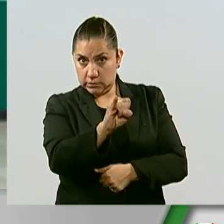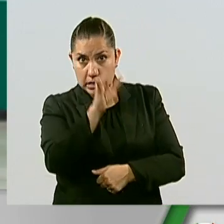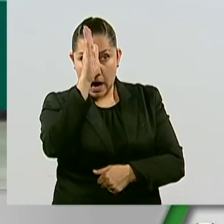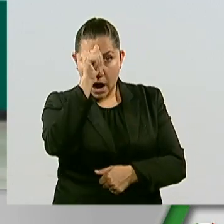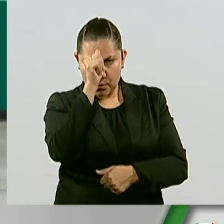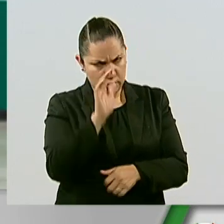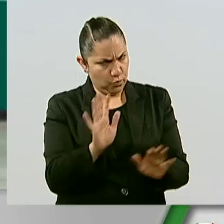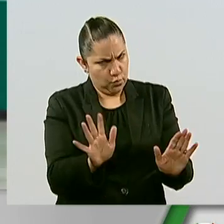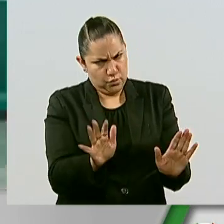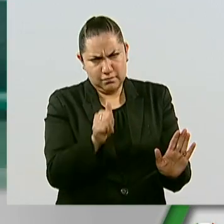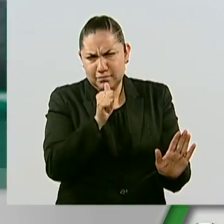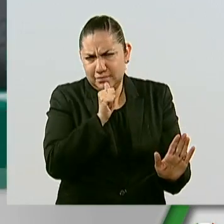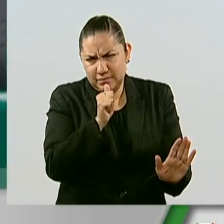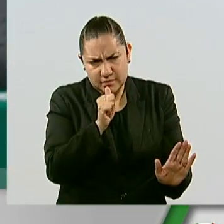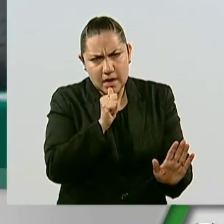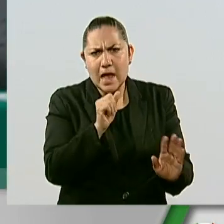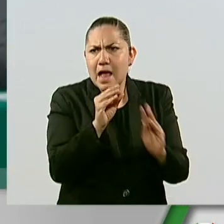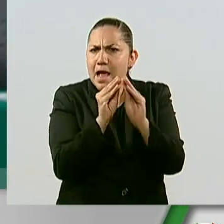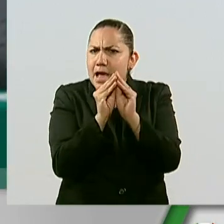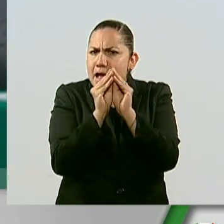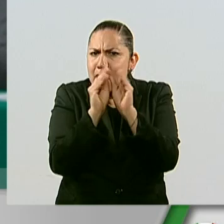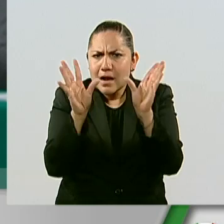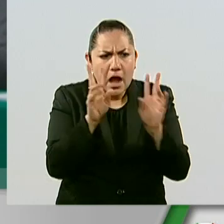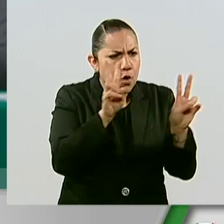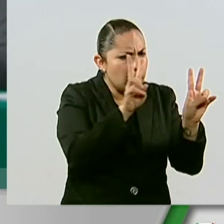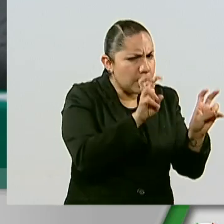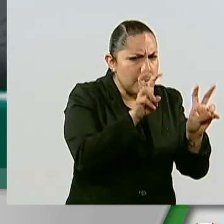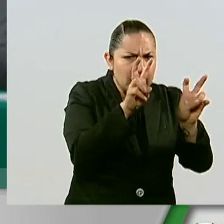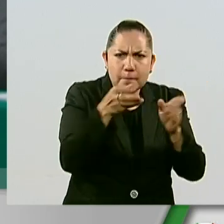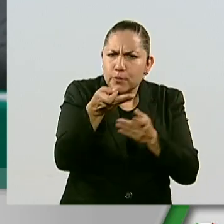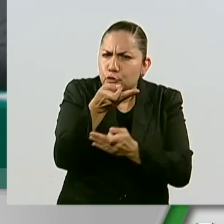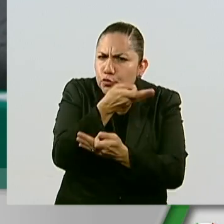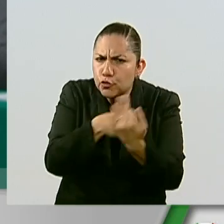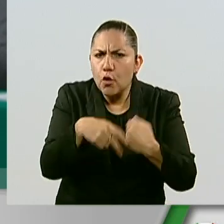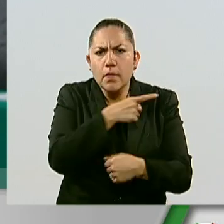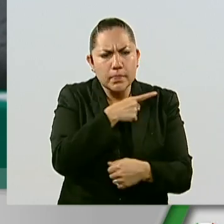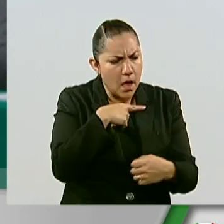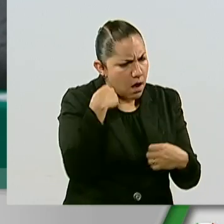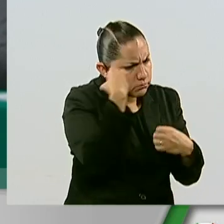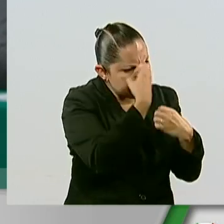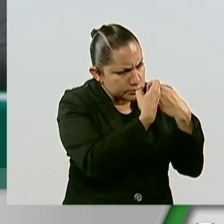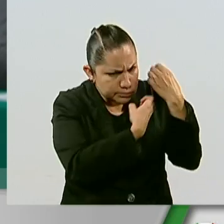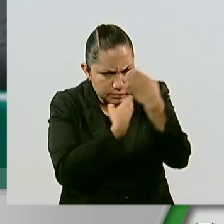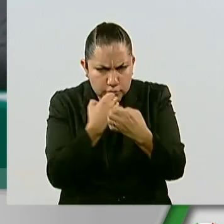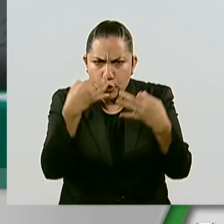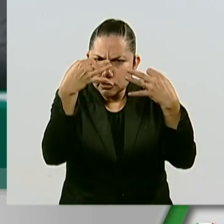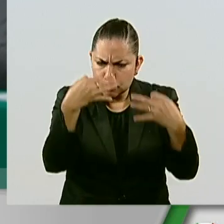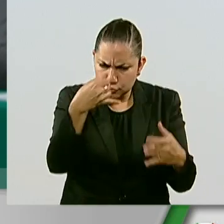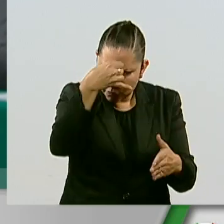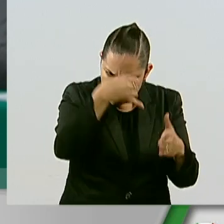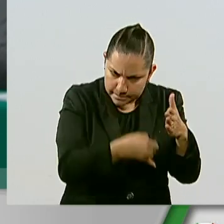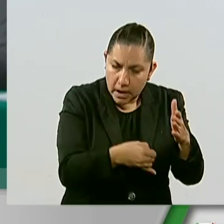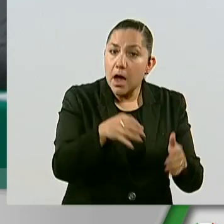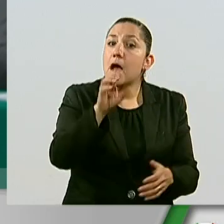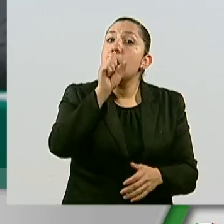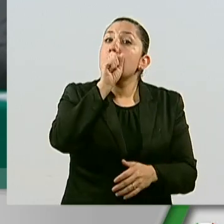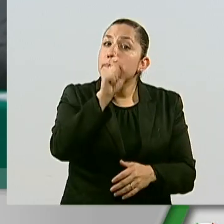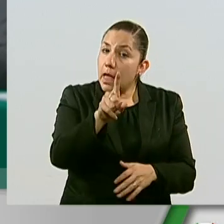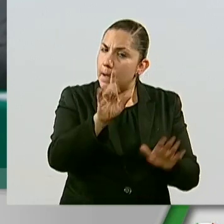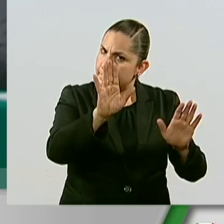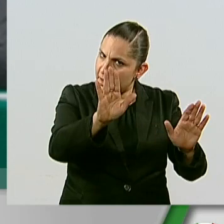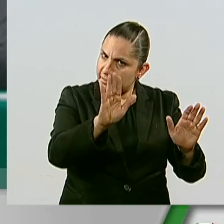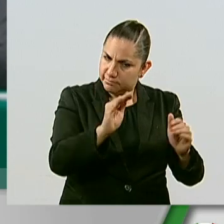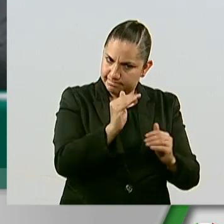Y nosotros hemos dicho claramente, tenemos un límite. No vamos a permitir que se dañe al INE ni al